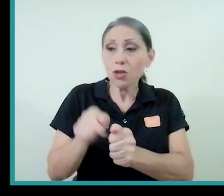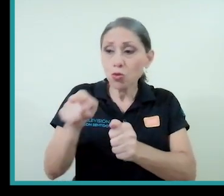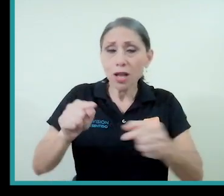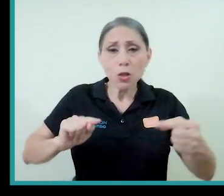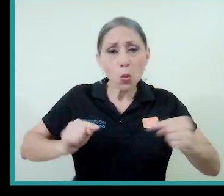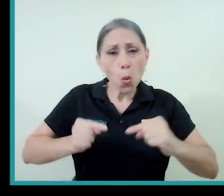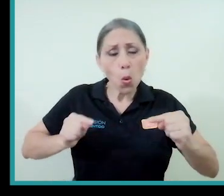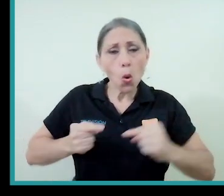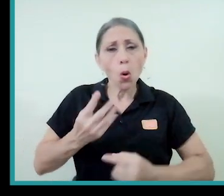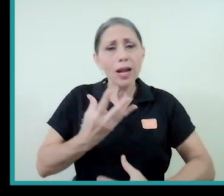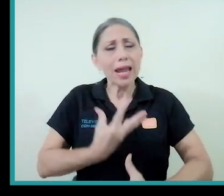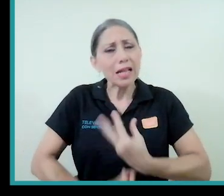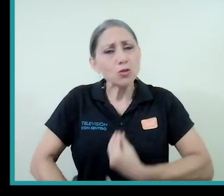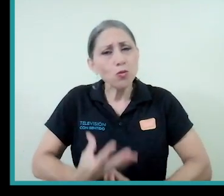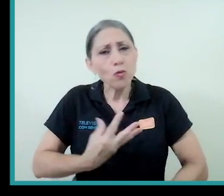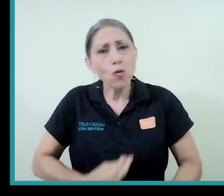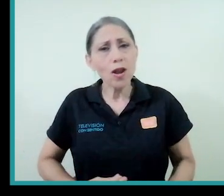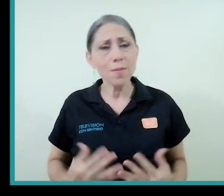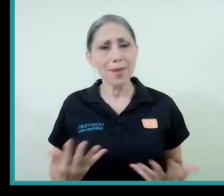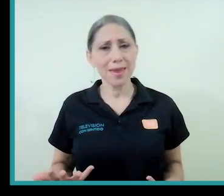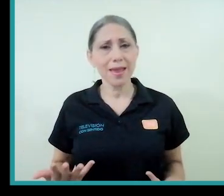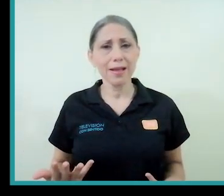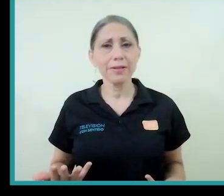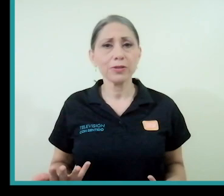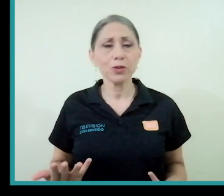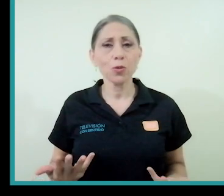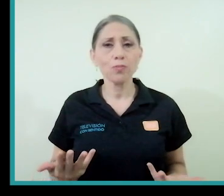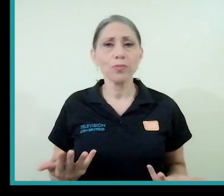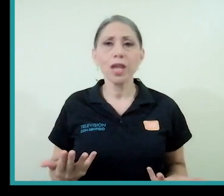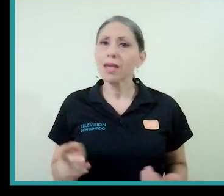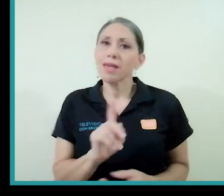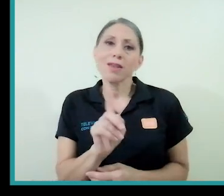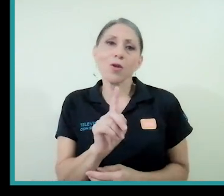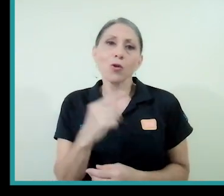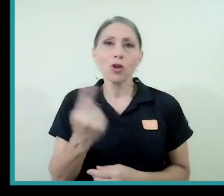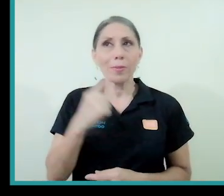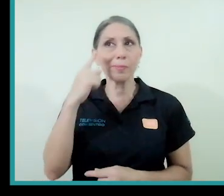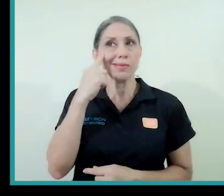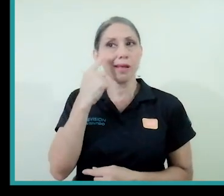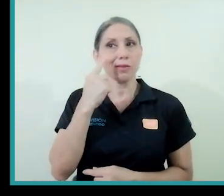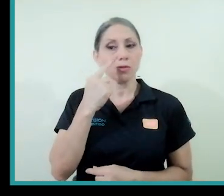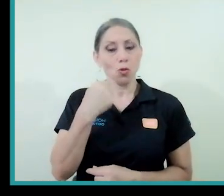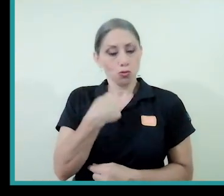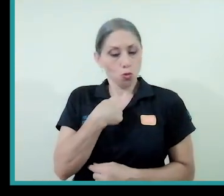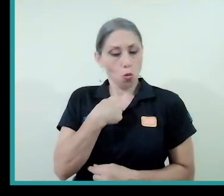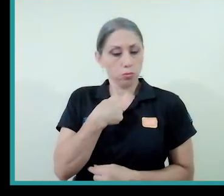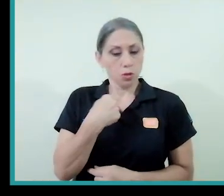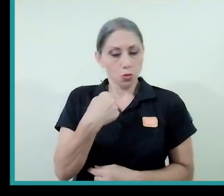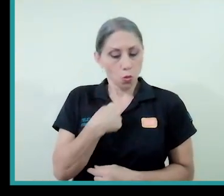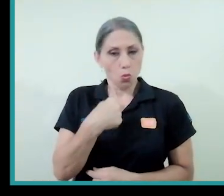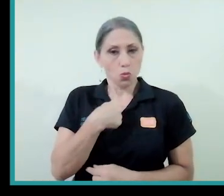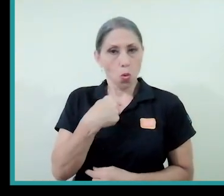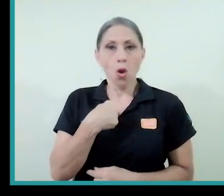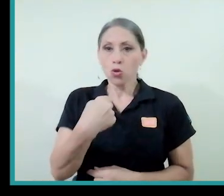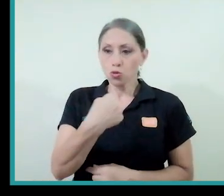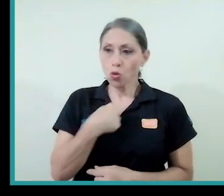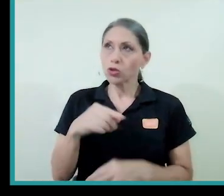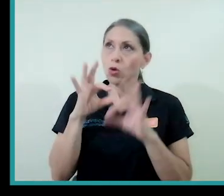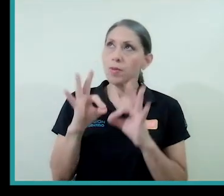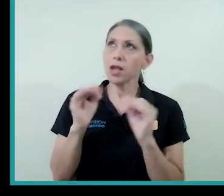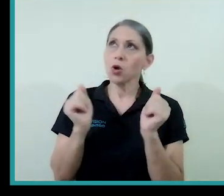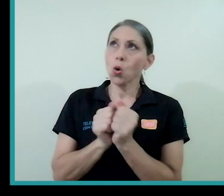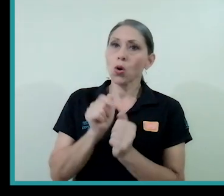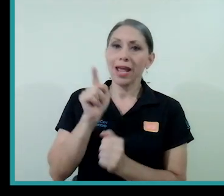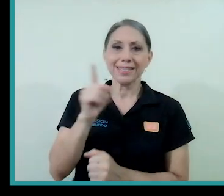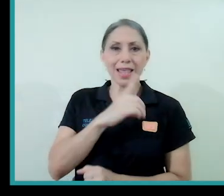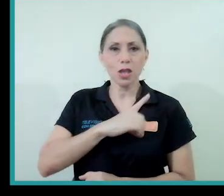sufrimiento, y no precisamente desde un individualismo que es yo estoy bien con ese Dios y yo